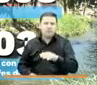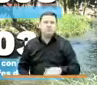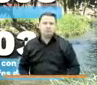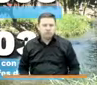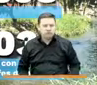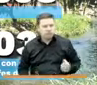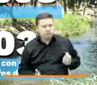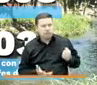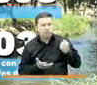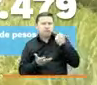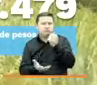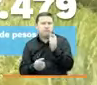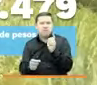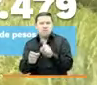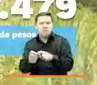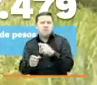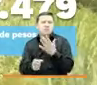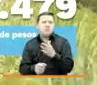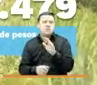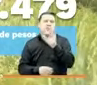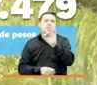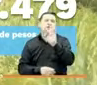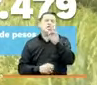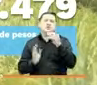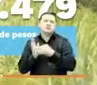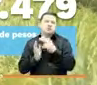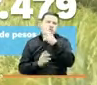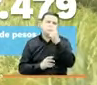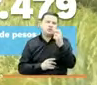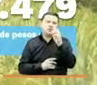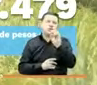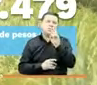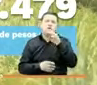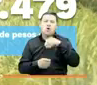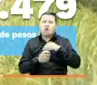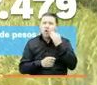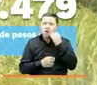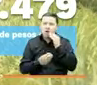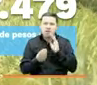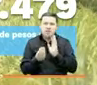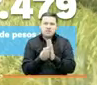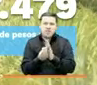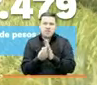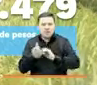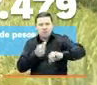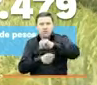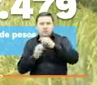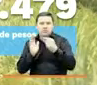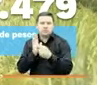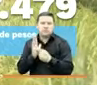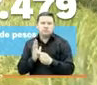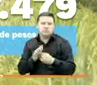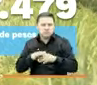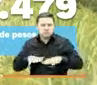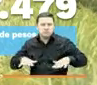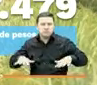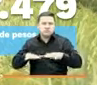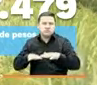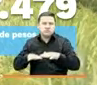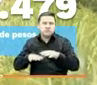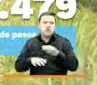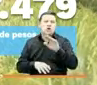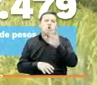vincularon 38 mil 202 hogares desplazados y retornados en zonas rurales de 90